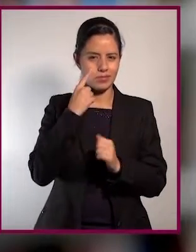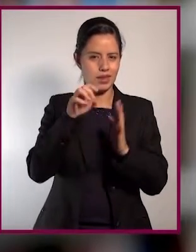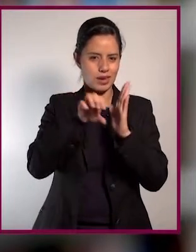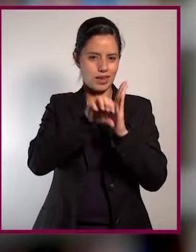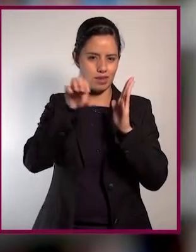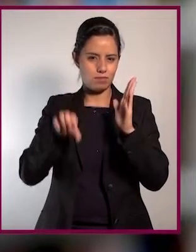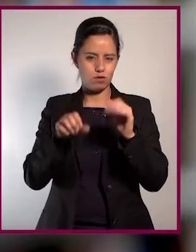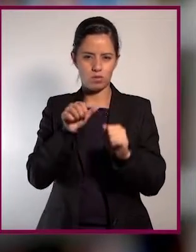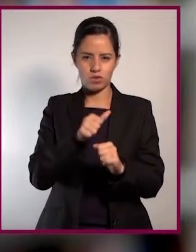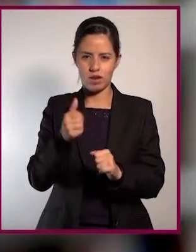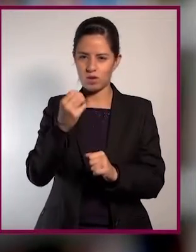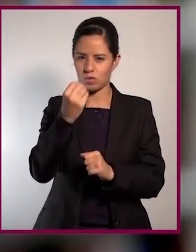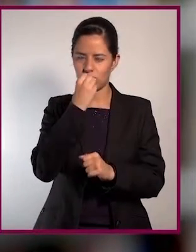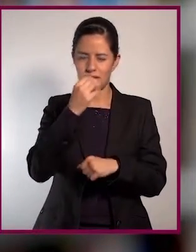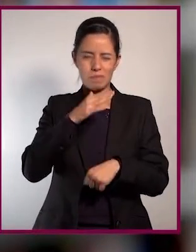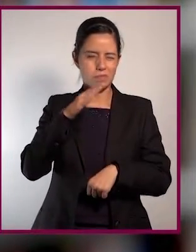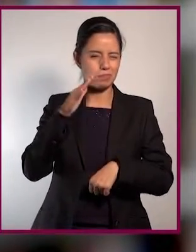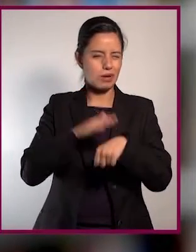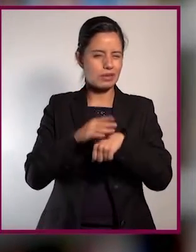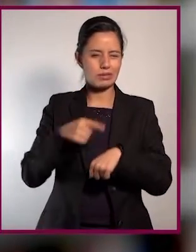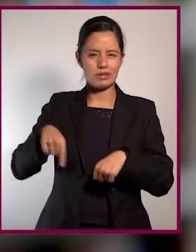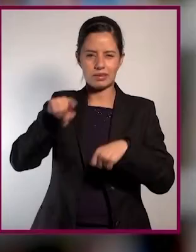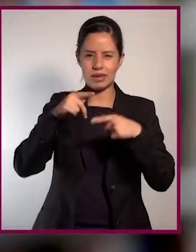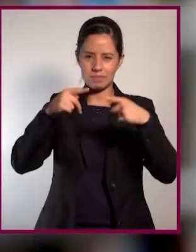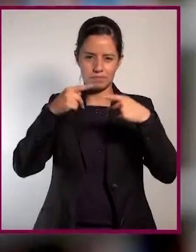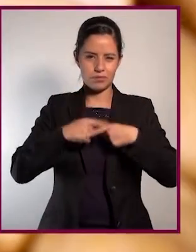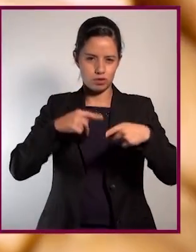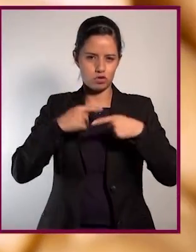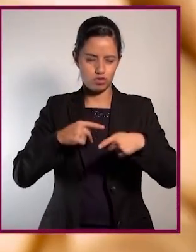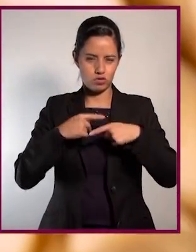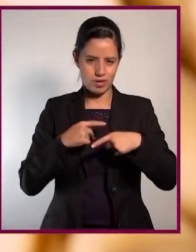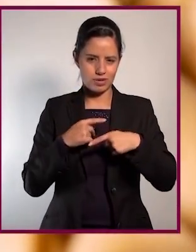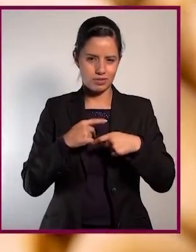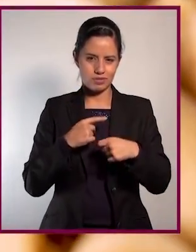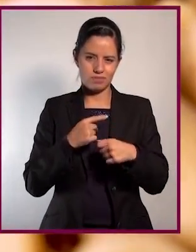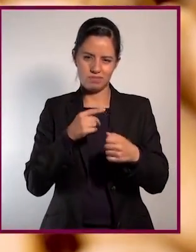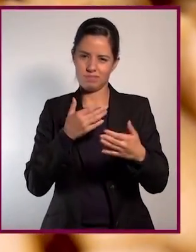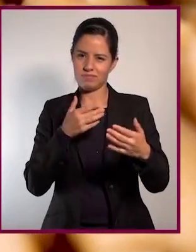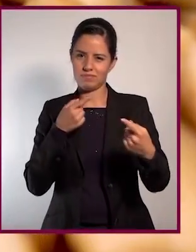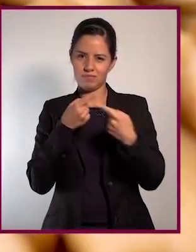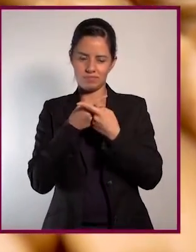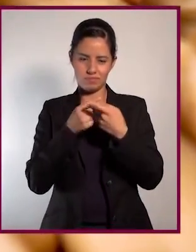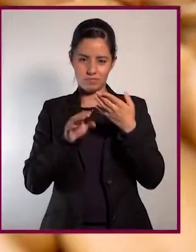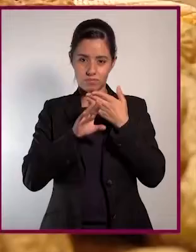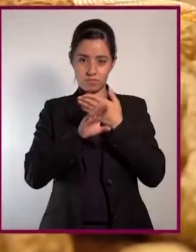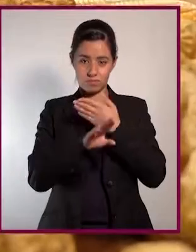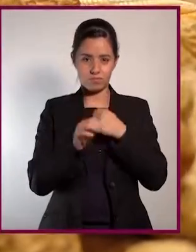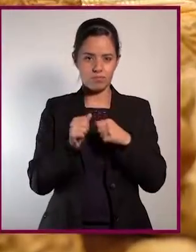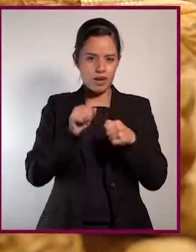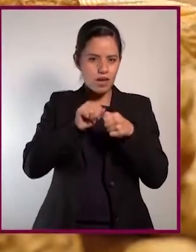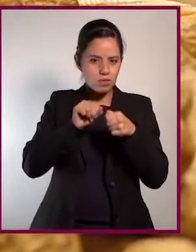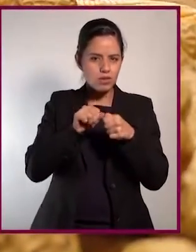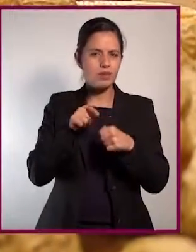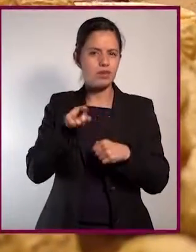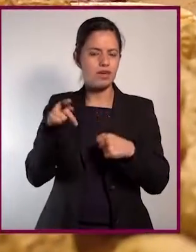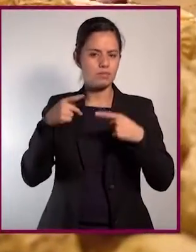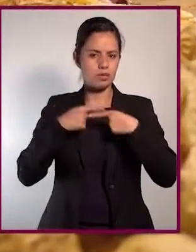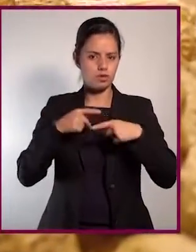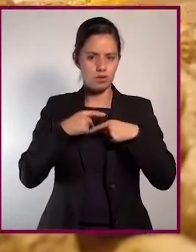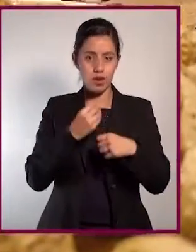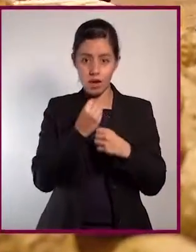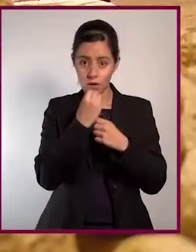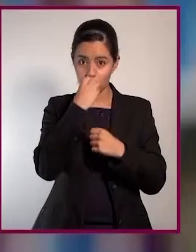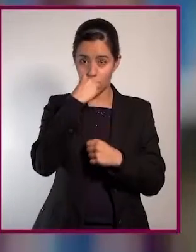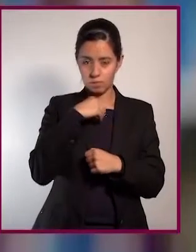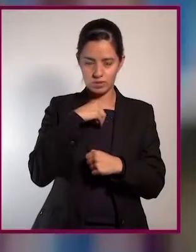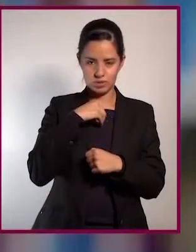Veamos el ejemplo de uno de los alimentos que más alergias causa, el cacahuate. Para algunas personas, su sistema inmunológico entra